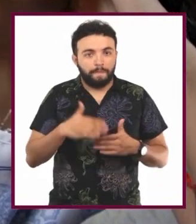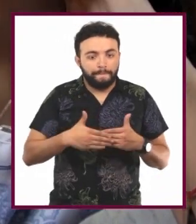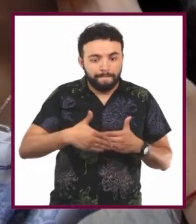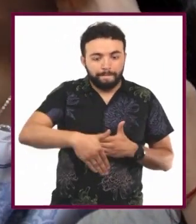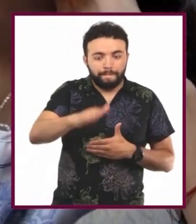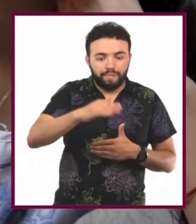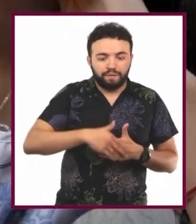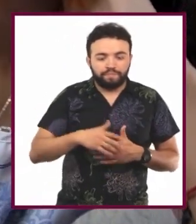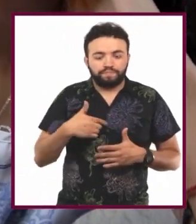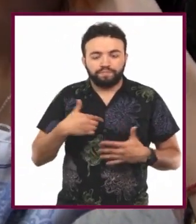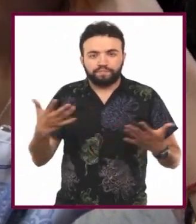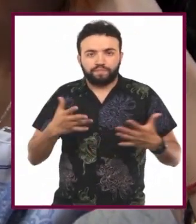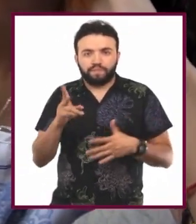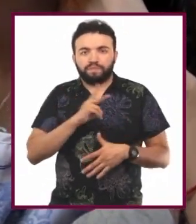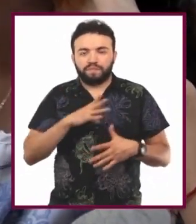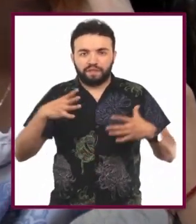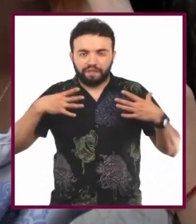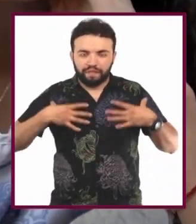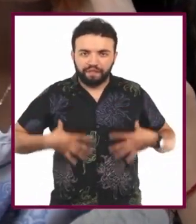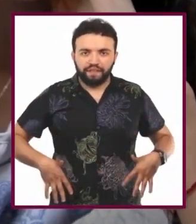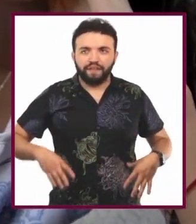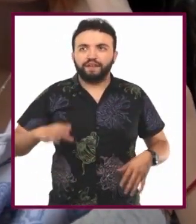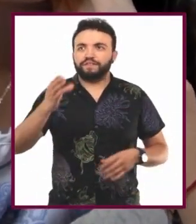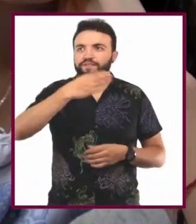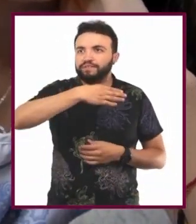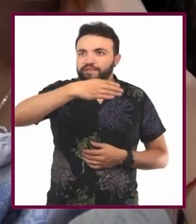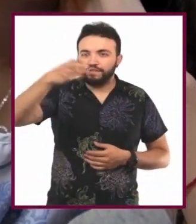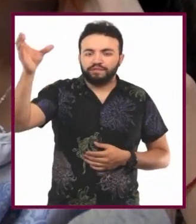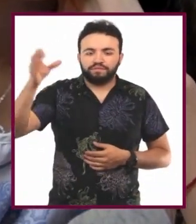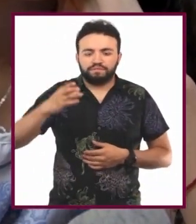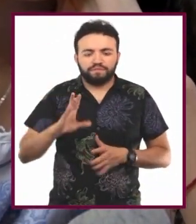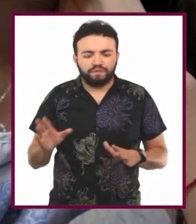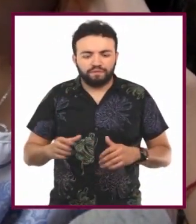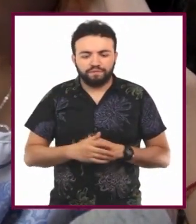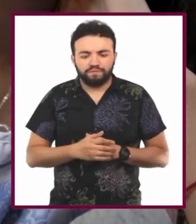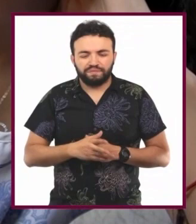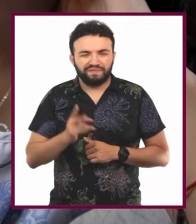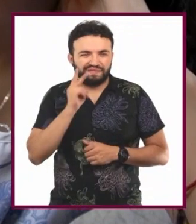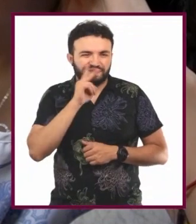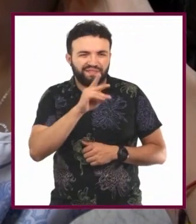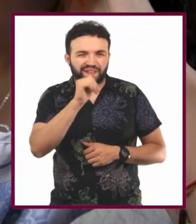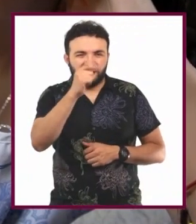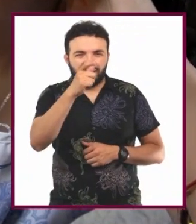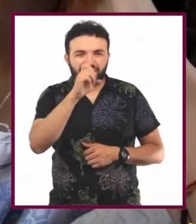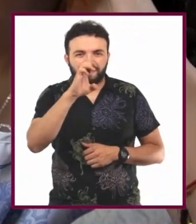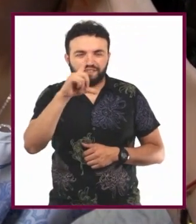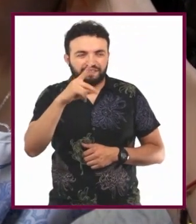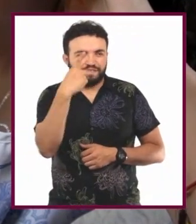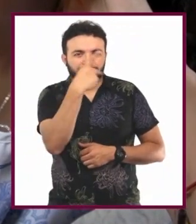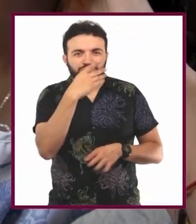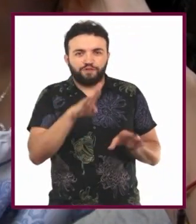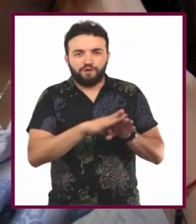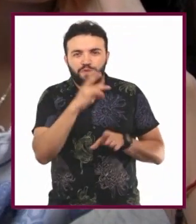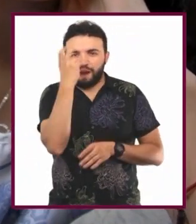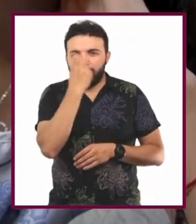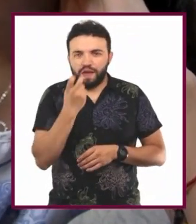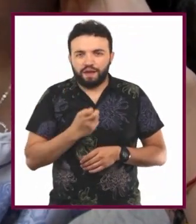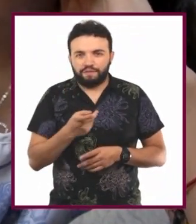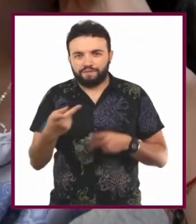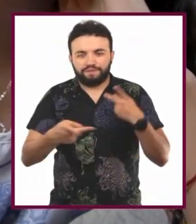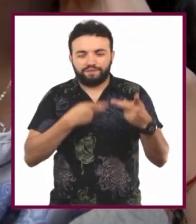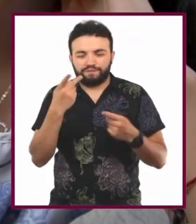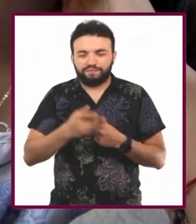adelantados. Estamos haciendo nuestros trajes, nuestra nave espacial. Y ya sabes cómo es el Axel. Hasta está creando su propio lenguaje.